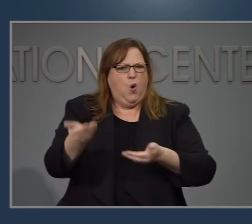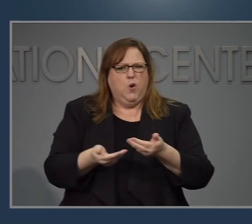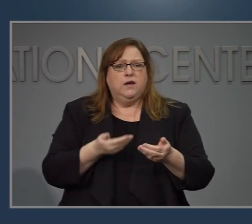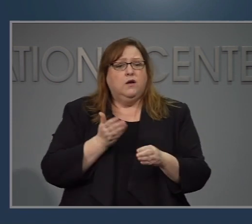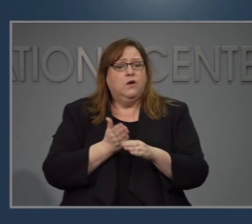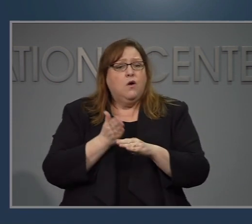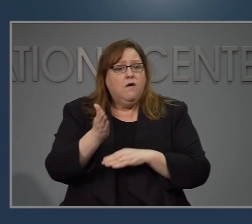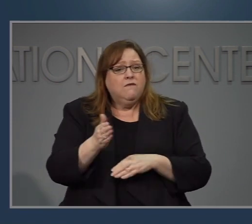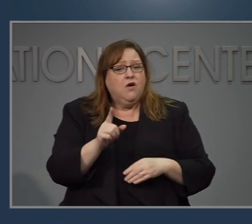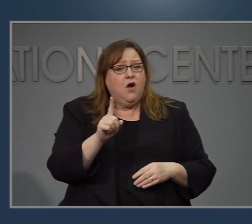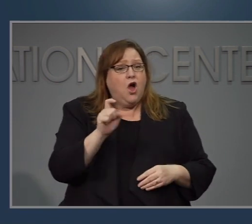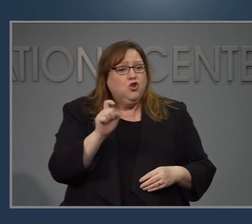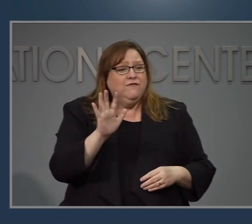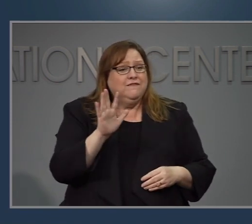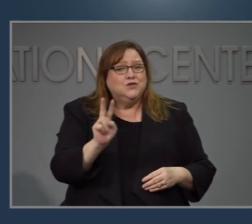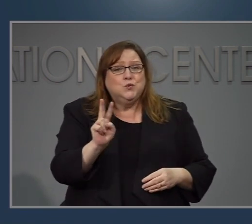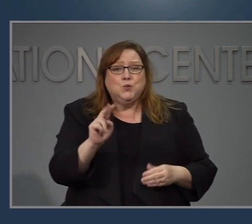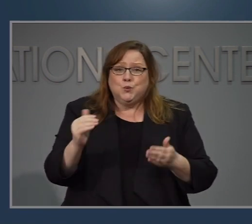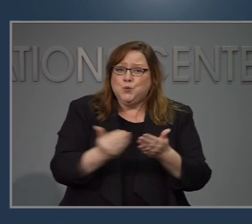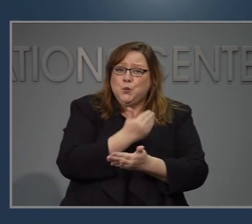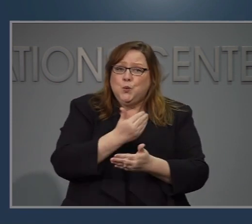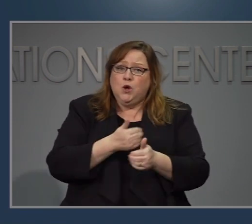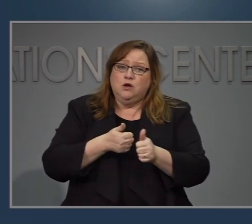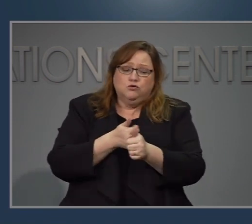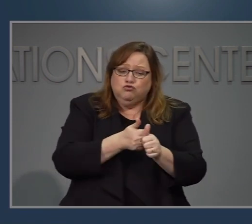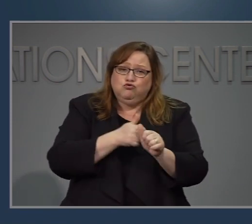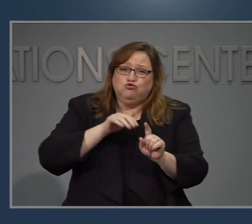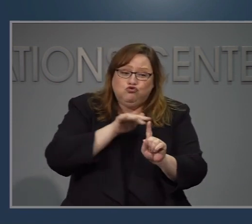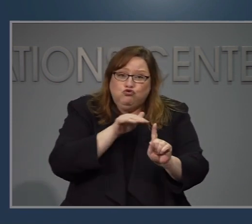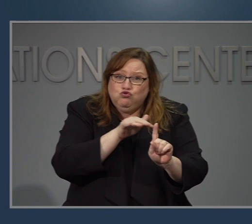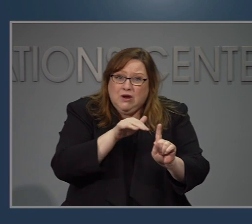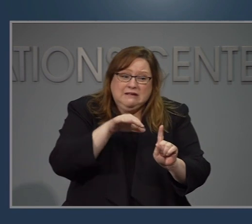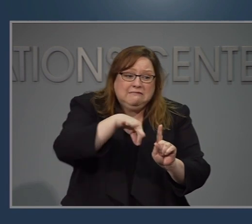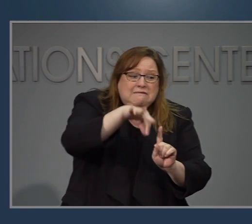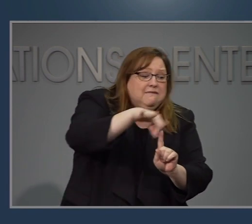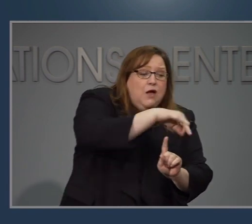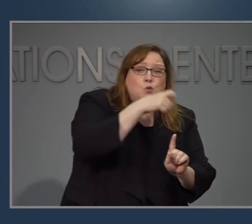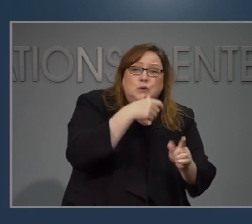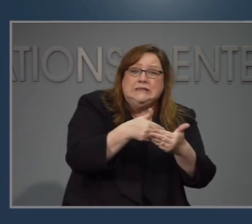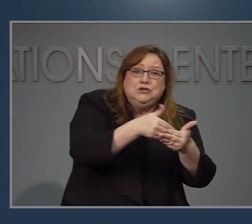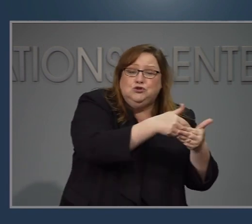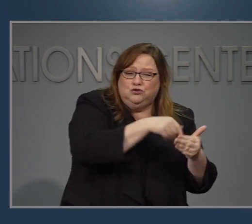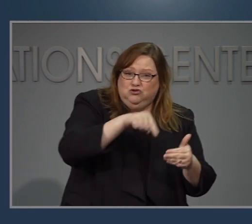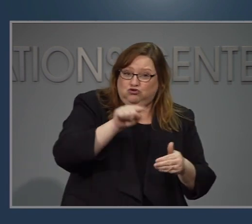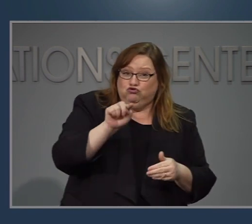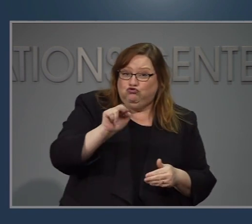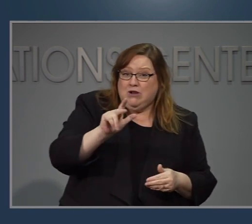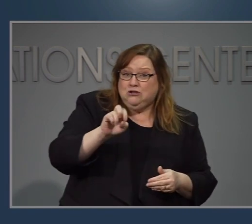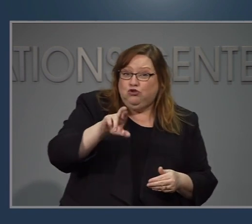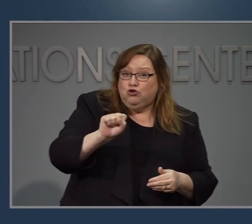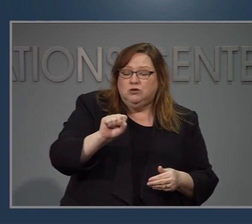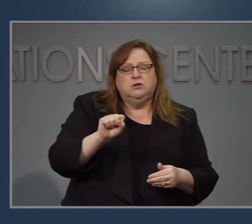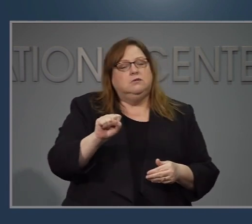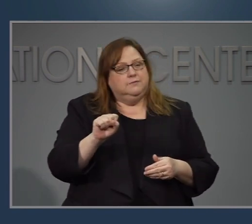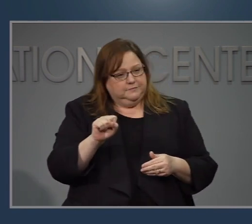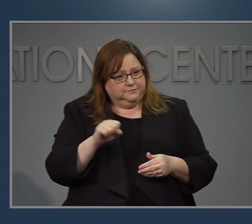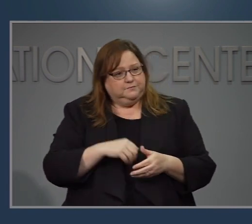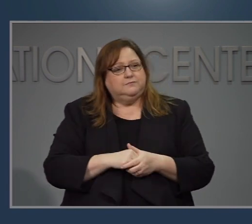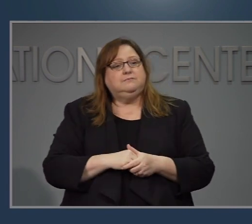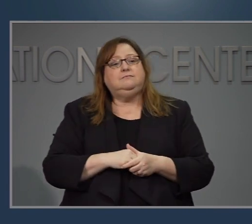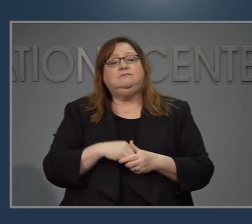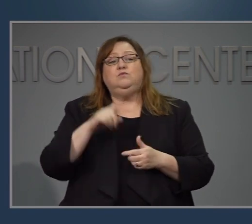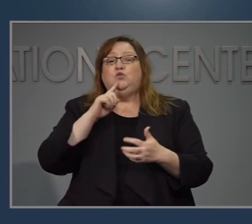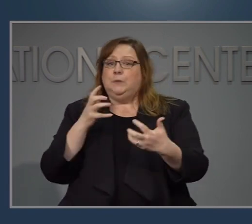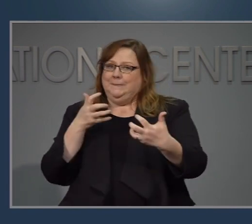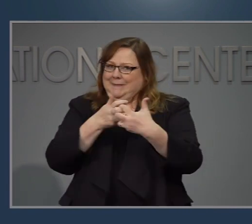la diversidad de la comunidad que sirven. y nosotros ya pusimos todos los datos demográficos de los rastreadores que